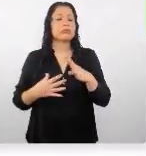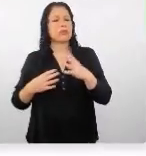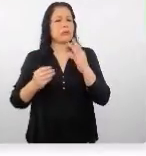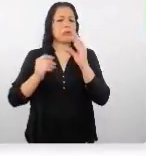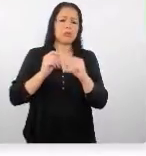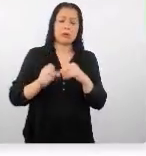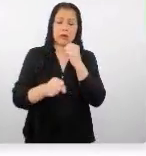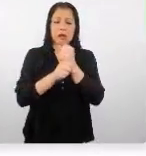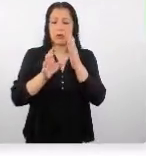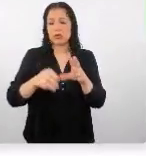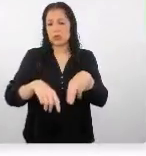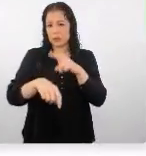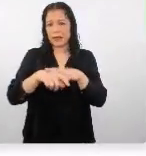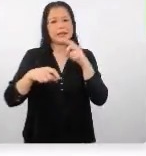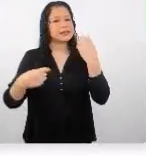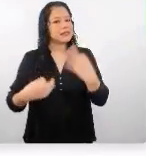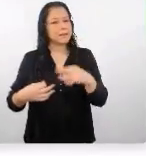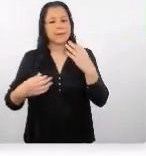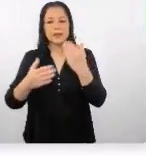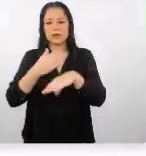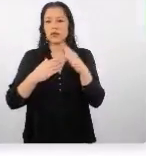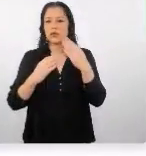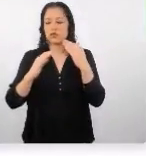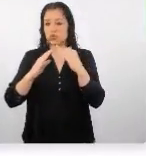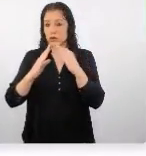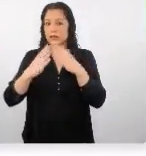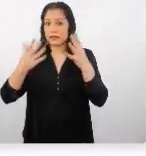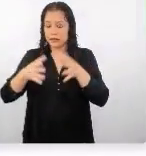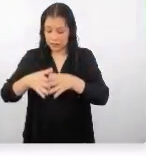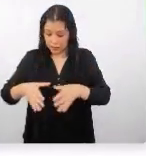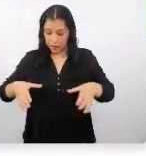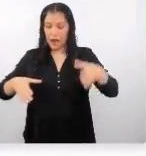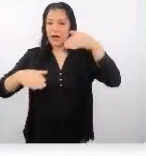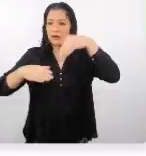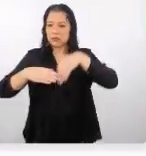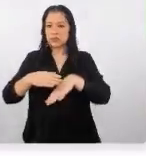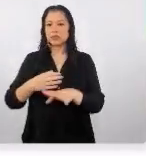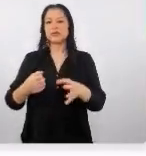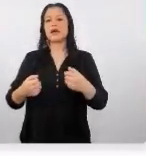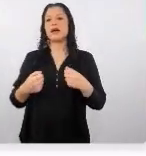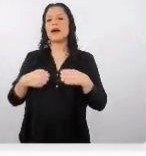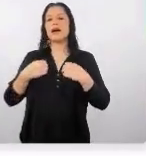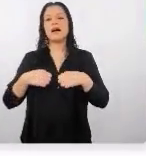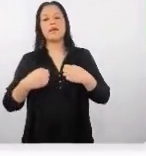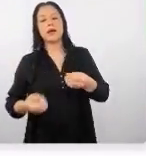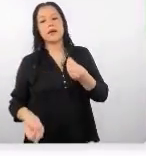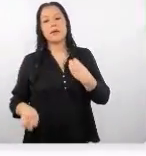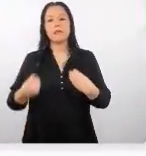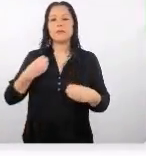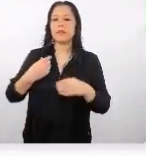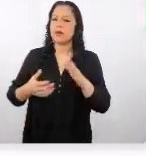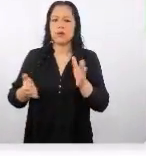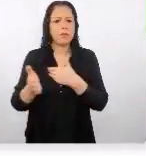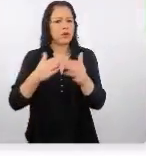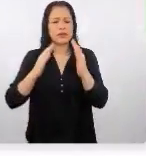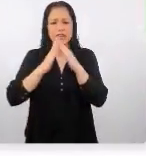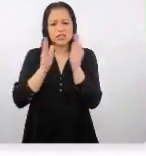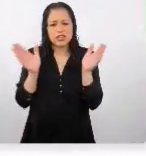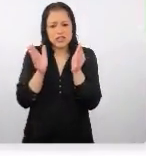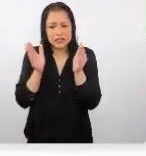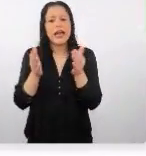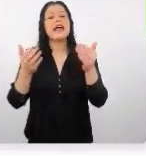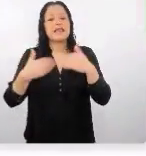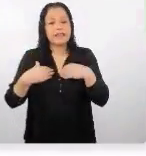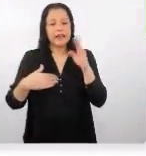normales siempre tienen tinas es algo muy común en Japón no solamente en el hospedaje en las casas sean muy pequeñitas tienen